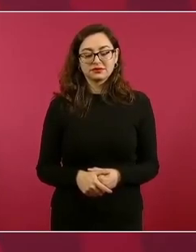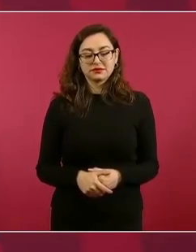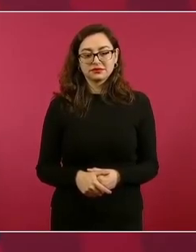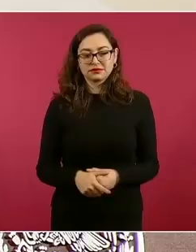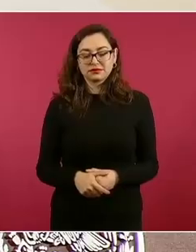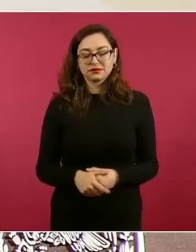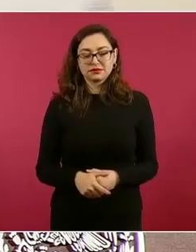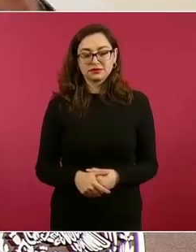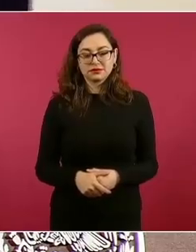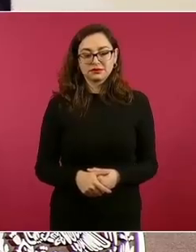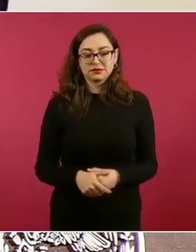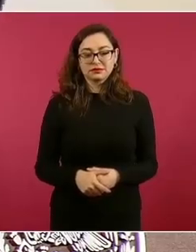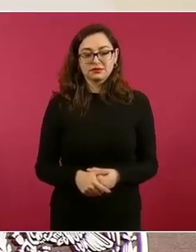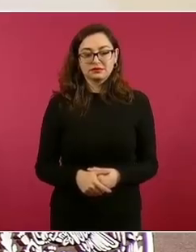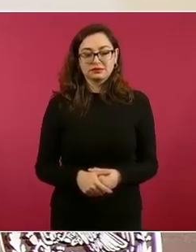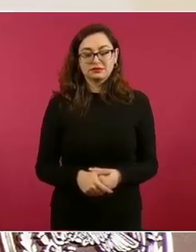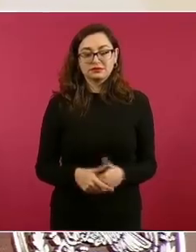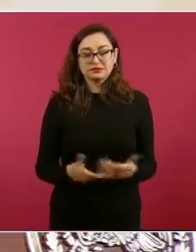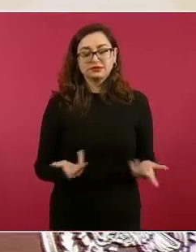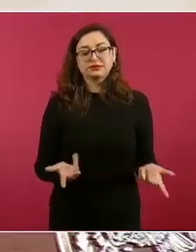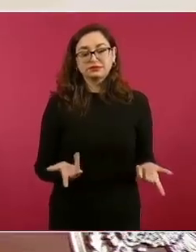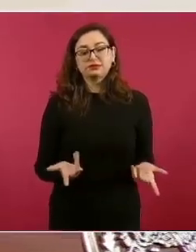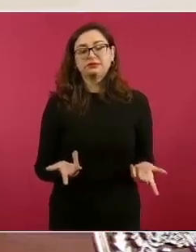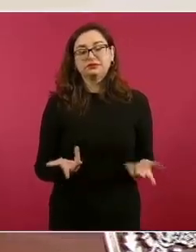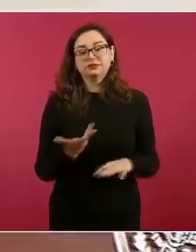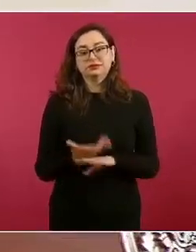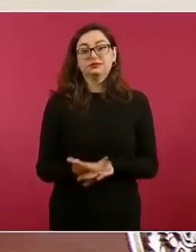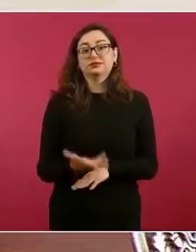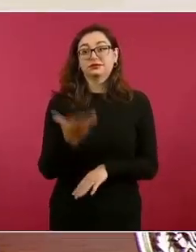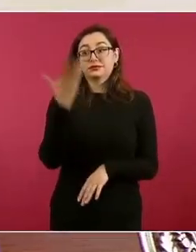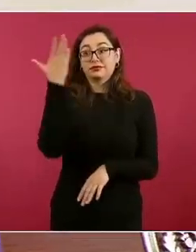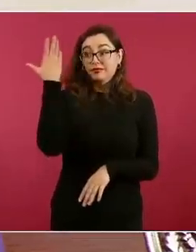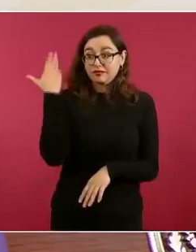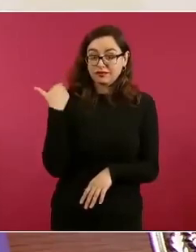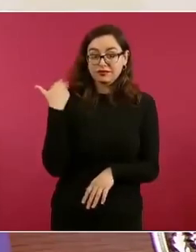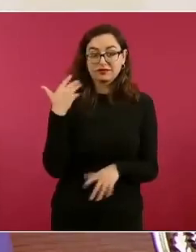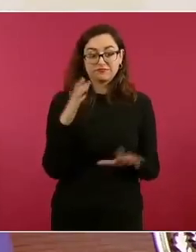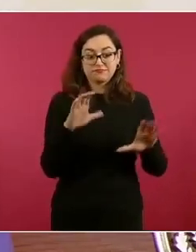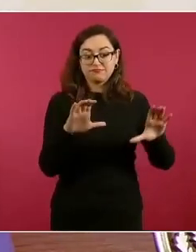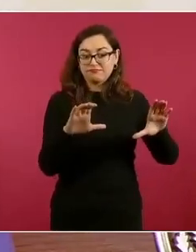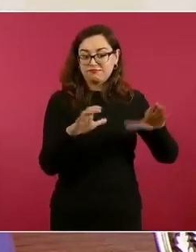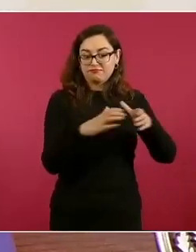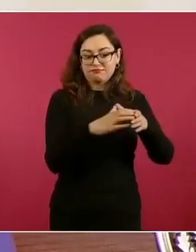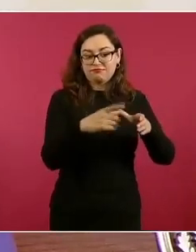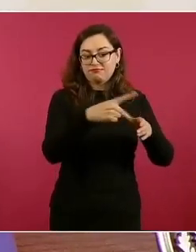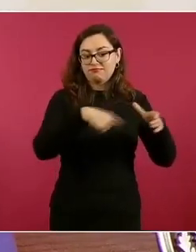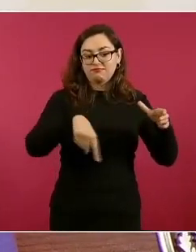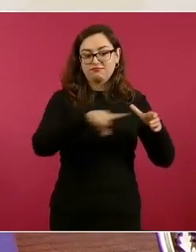como ellos eran los más influyentes,